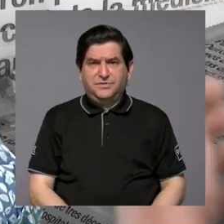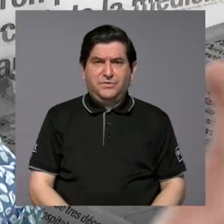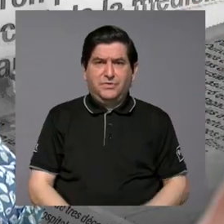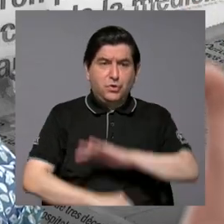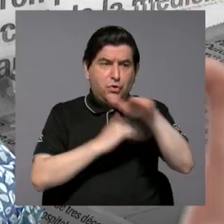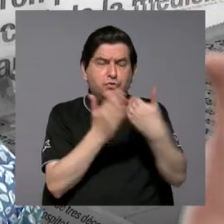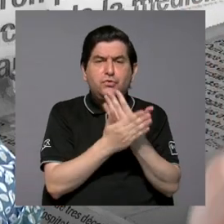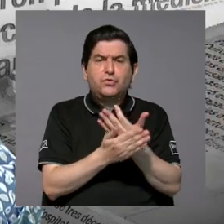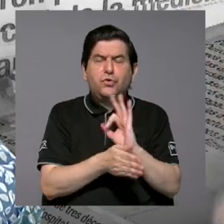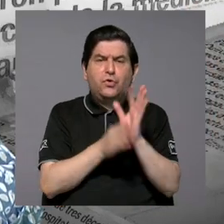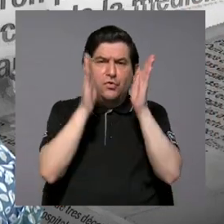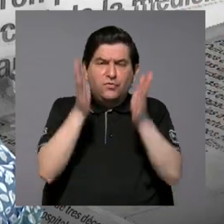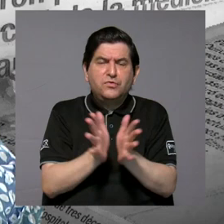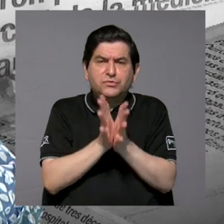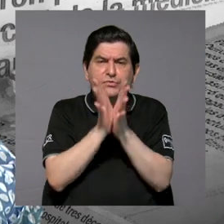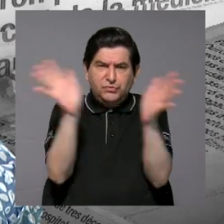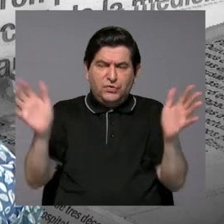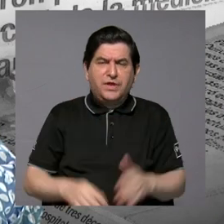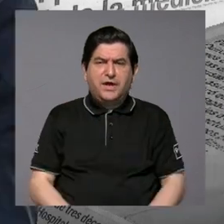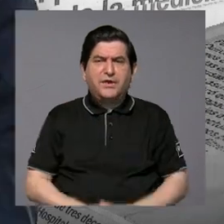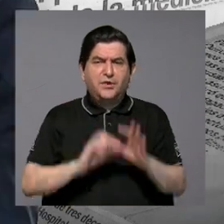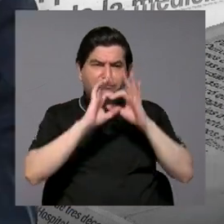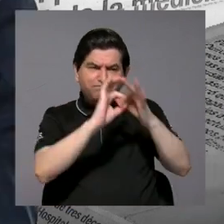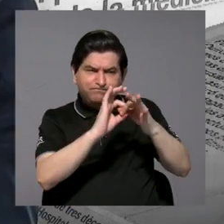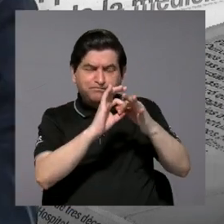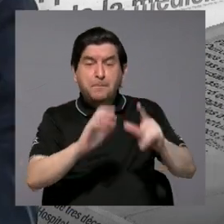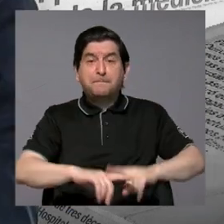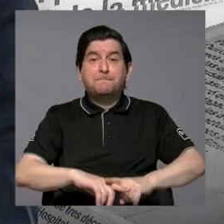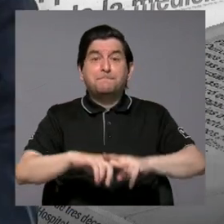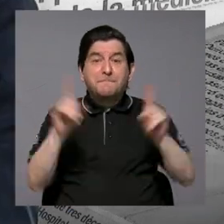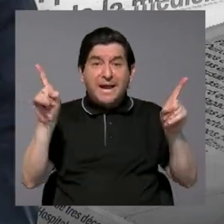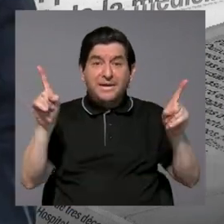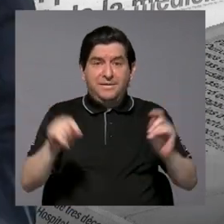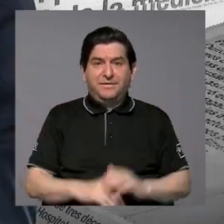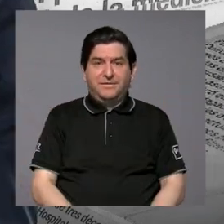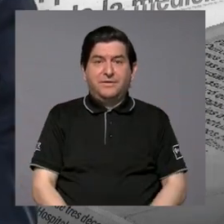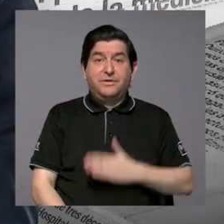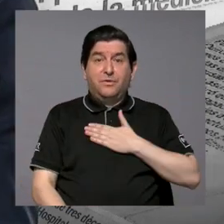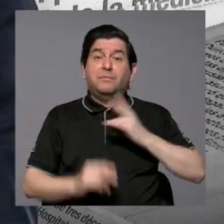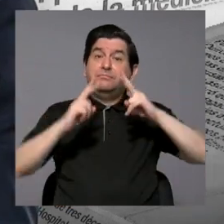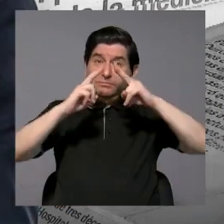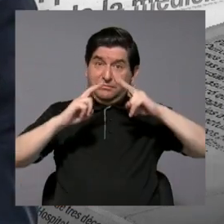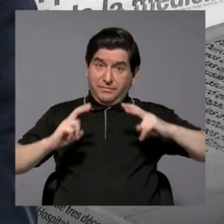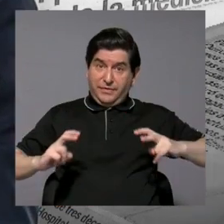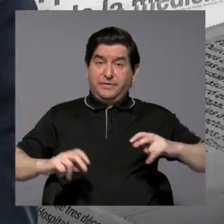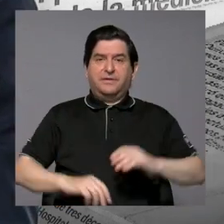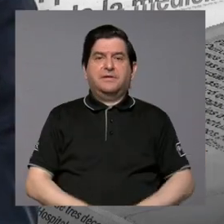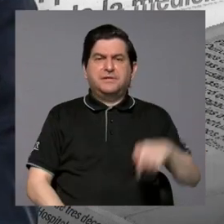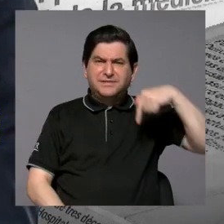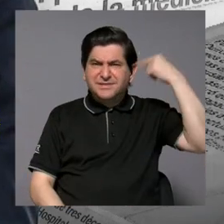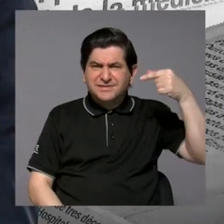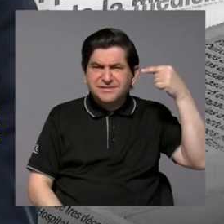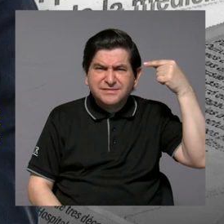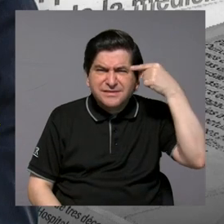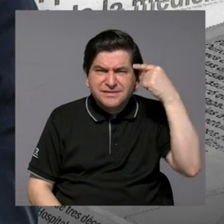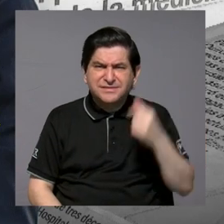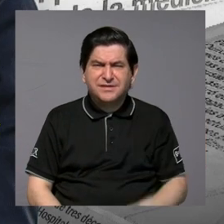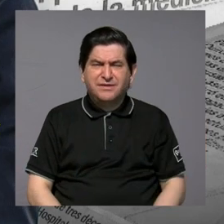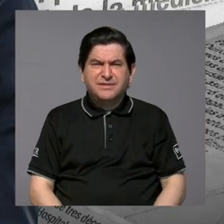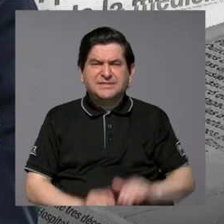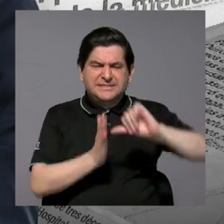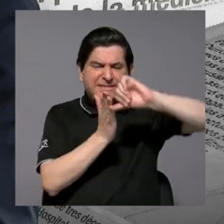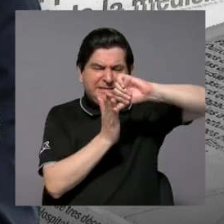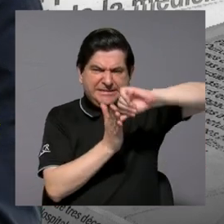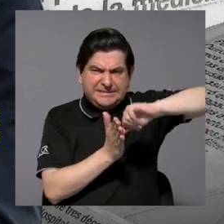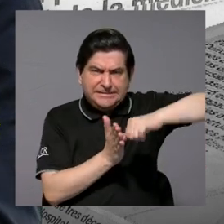entonces todo el funcionariado público esté en función de eso. Sin embargo, y esta es mi lectura, en este gobierno se le ha dado el